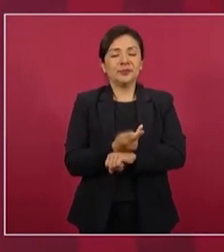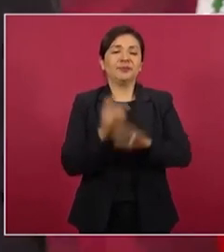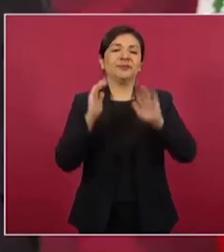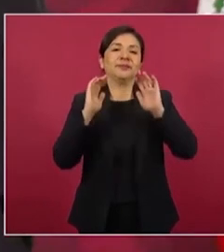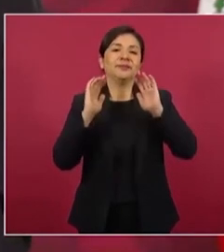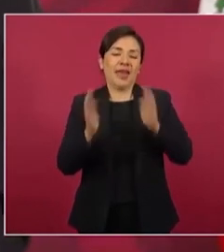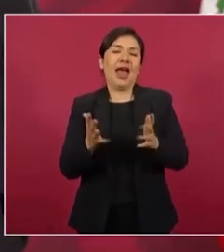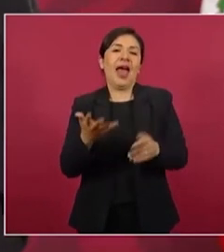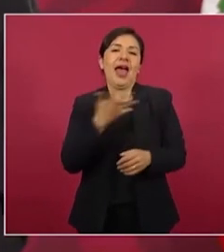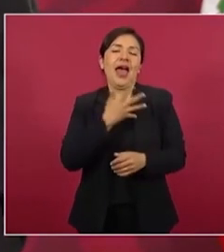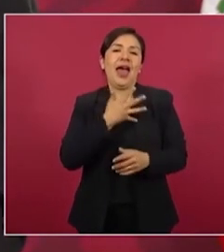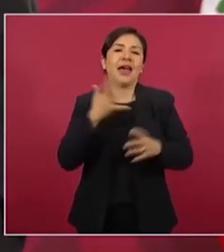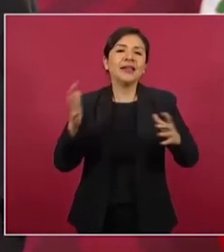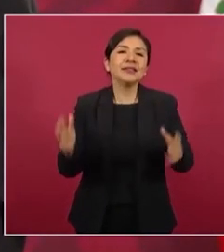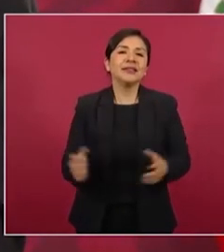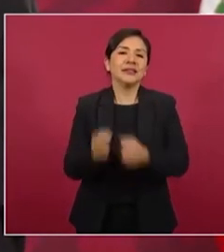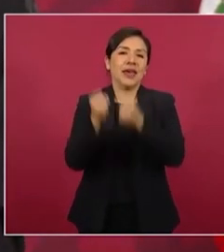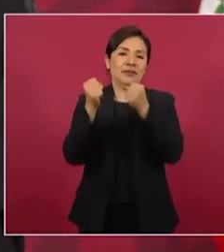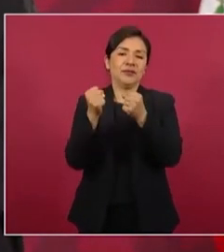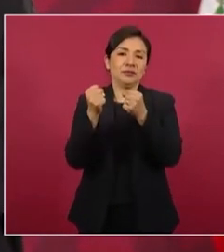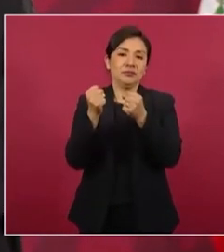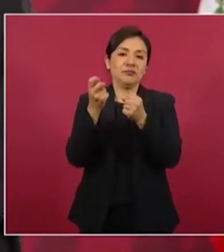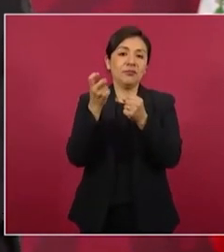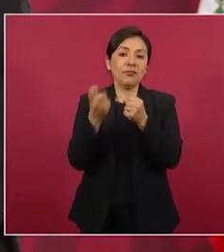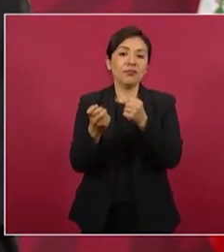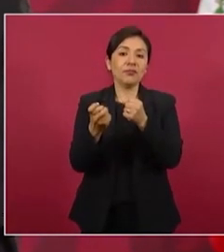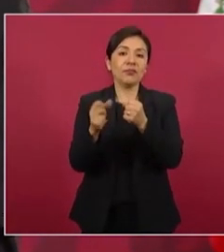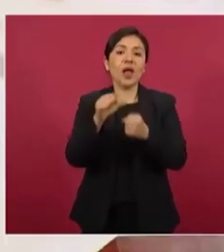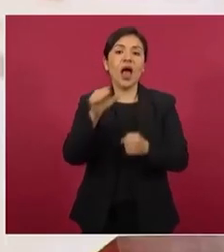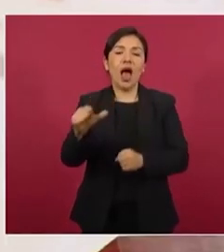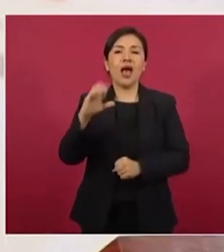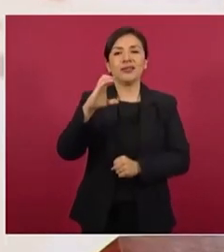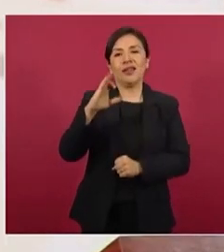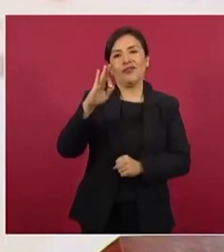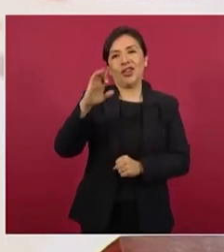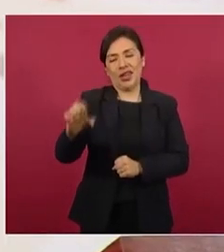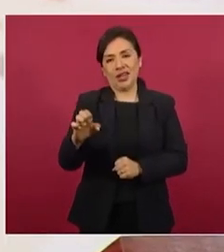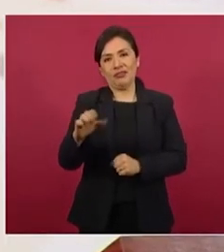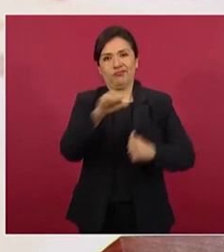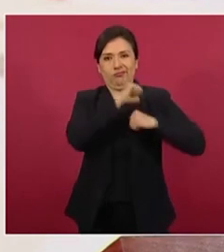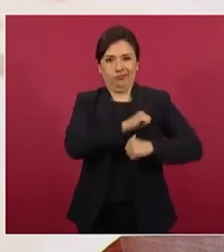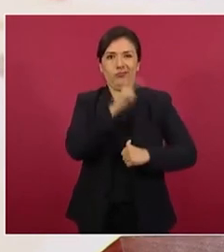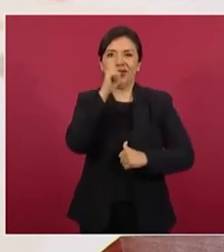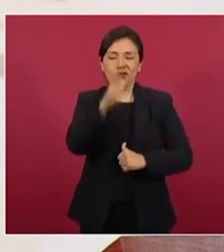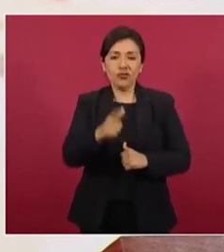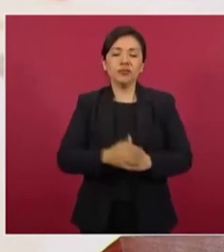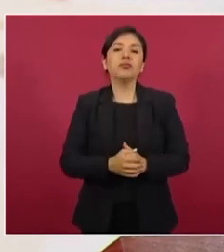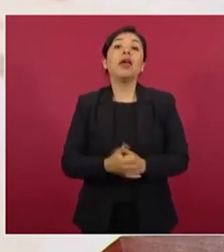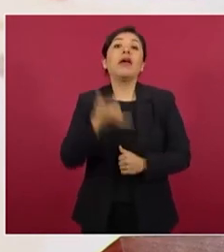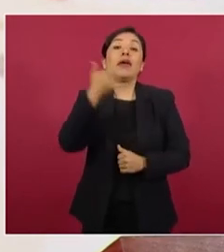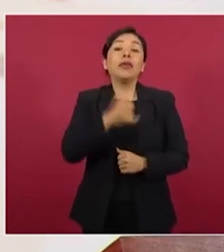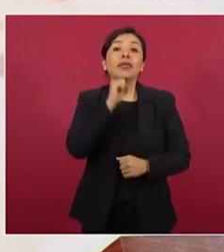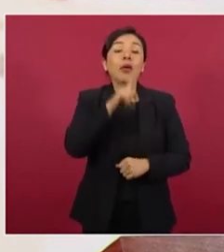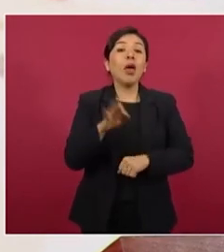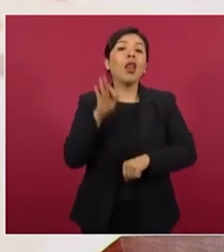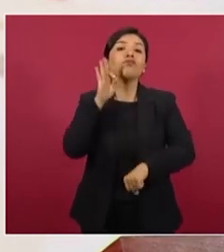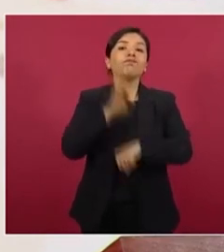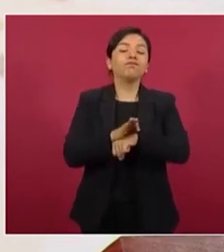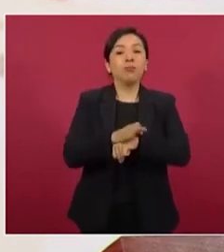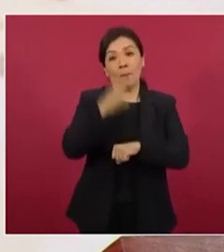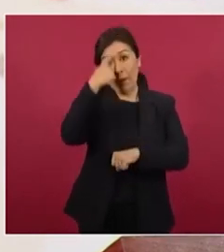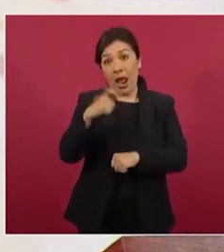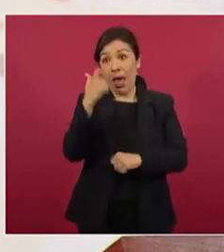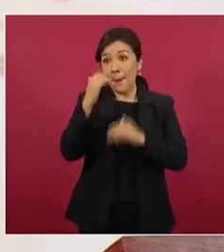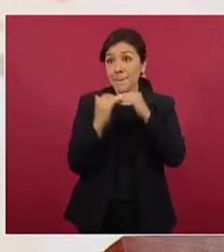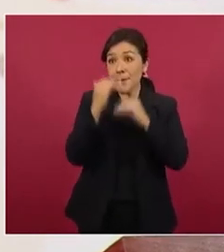salvamos a la Comisión Federal de Electricidad y garantizamos que no